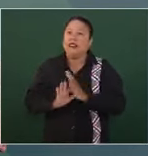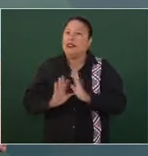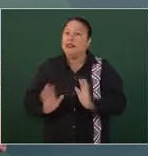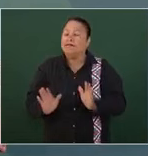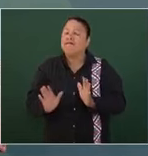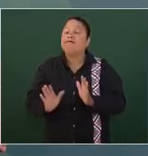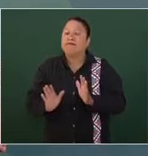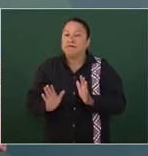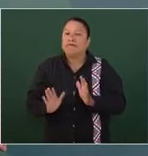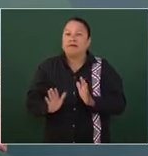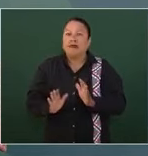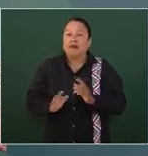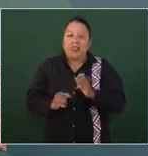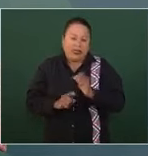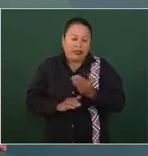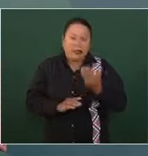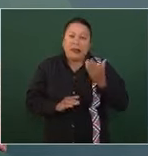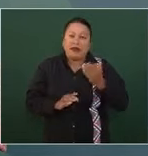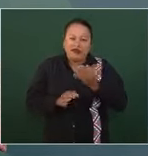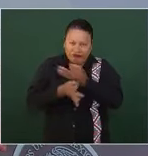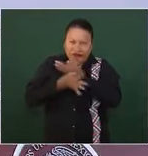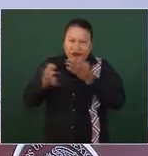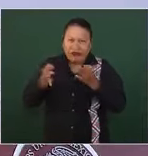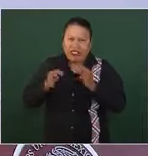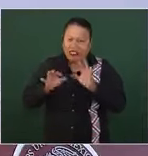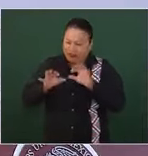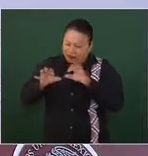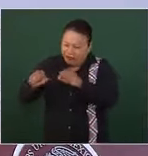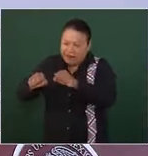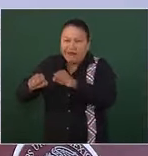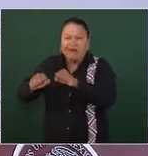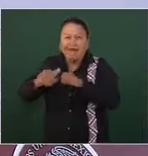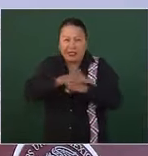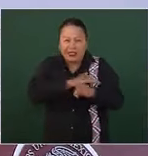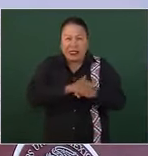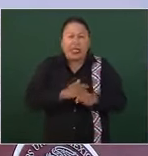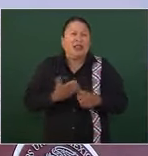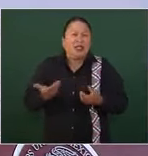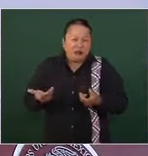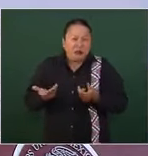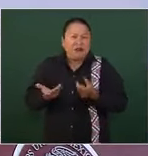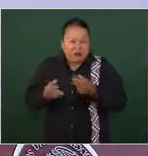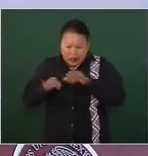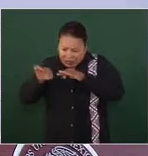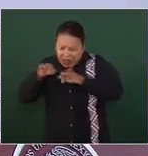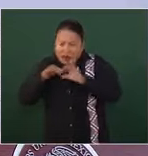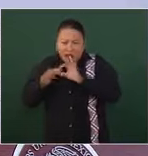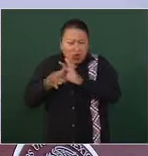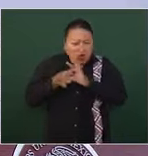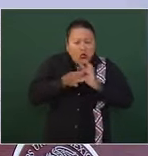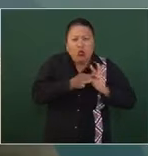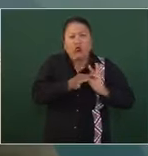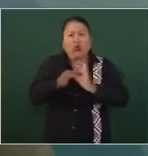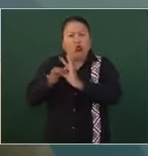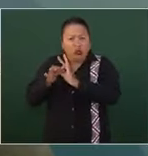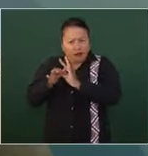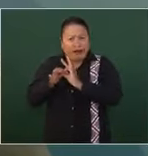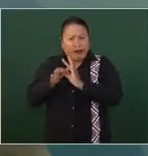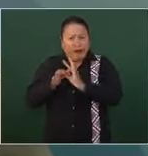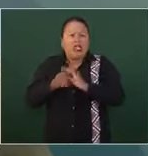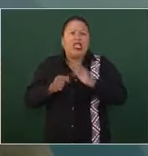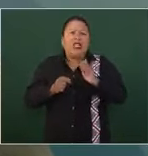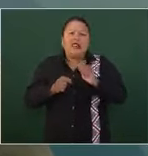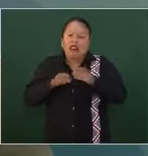que se informó, la detención. Es un trabajo conjunto, un trabajo que se realizó de